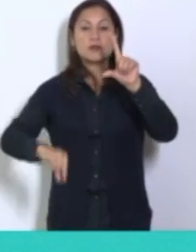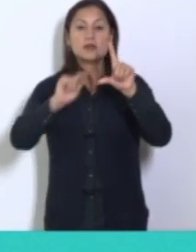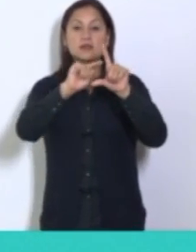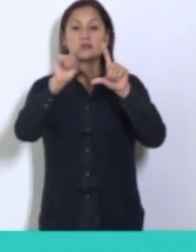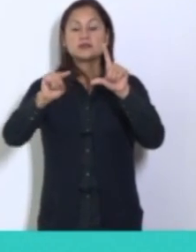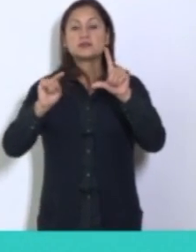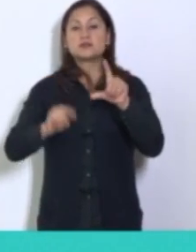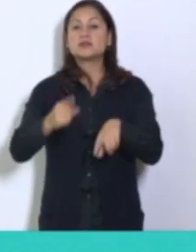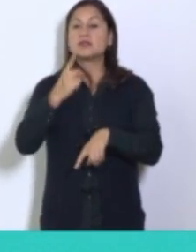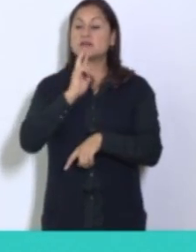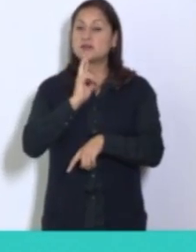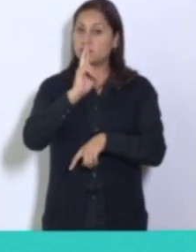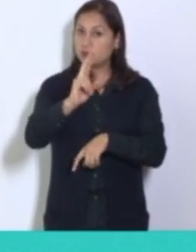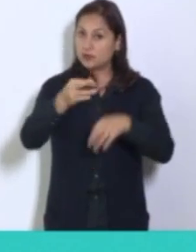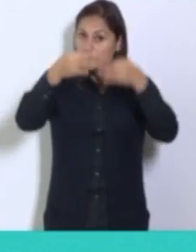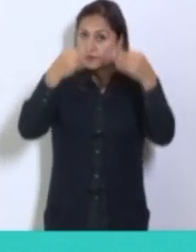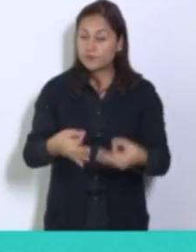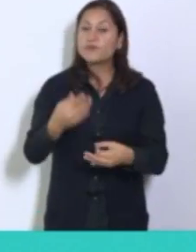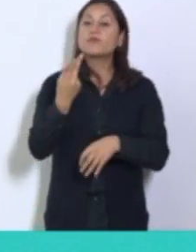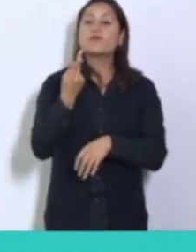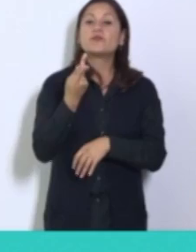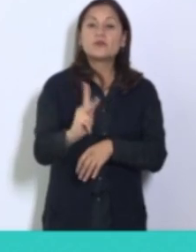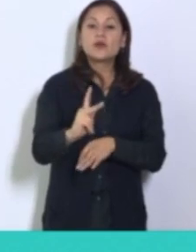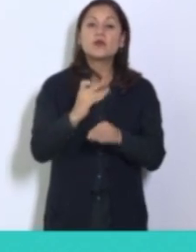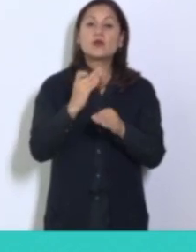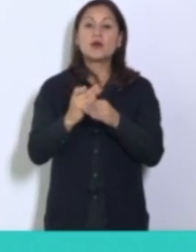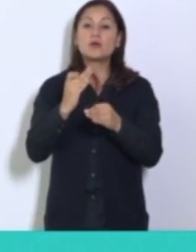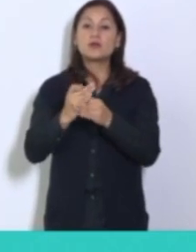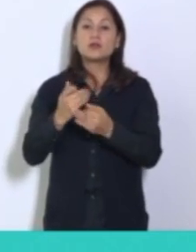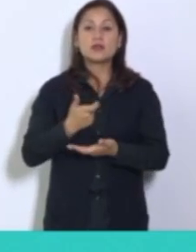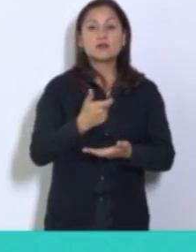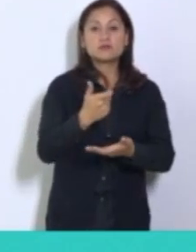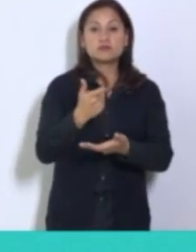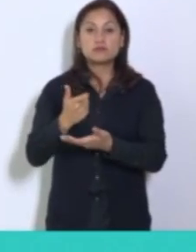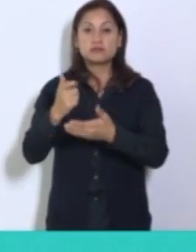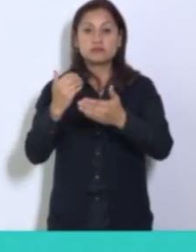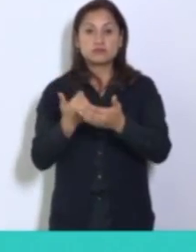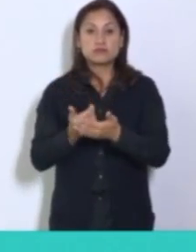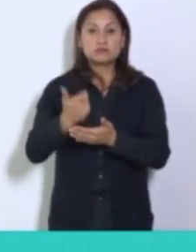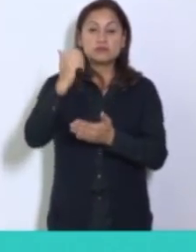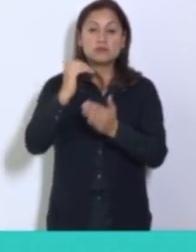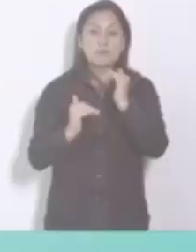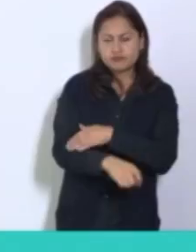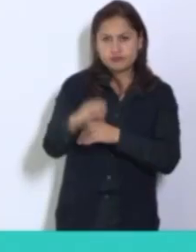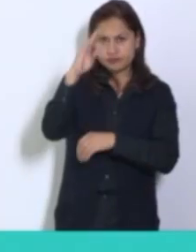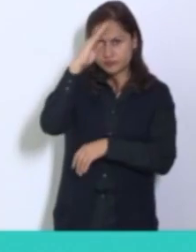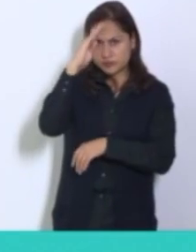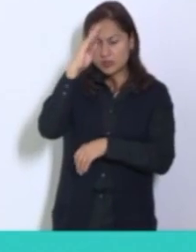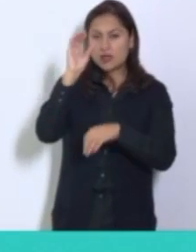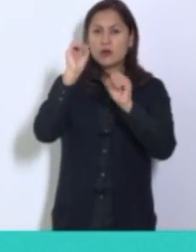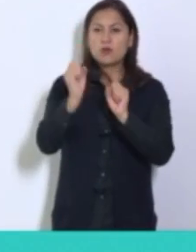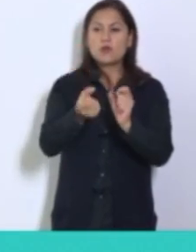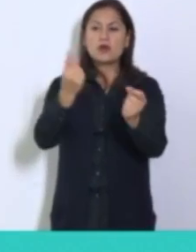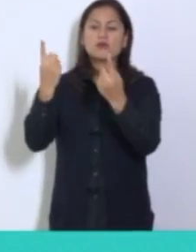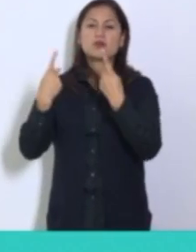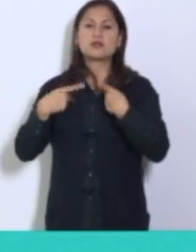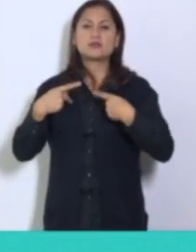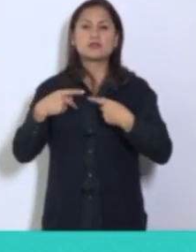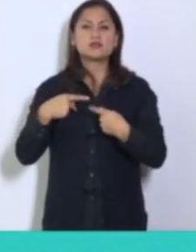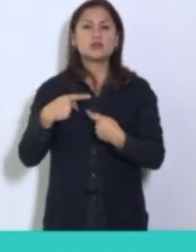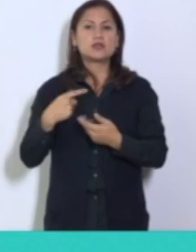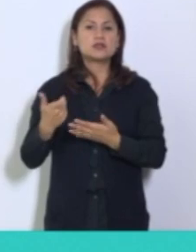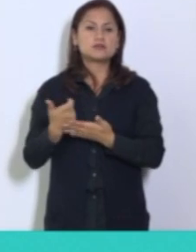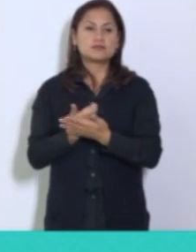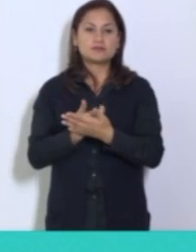Sin embargo, hoy existe evidencia de la asignación discrecional e irresponsable de estos recursos. Los posibles actos de corrupción